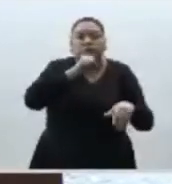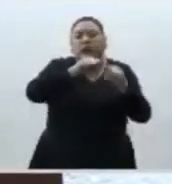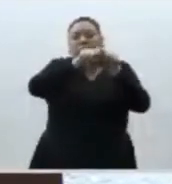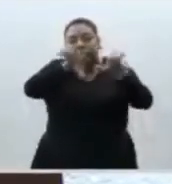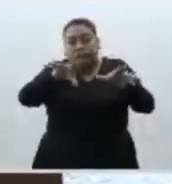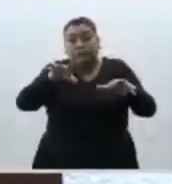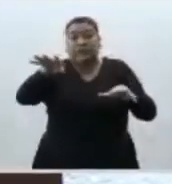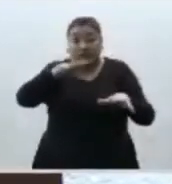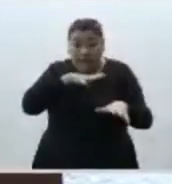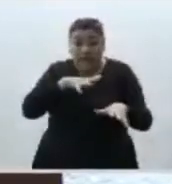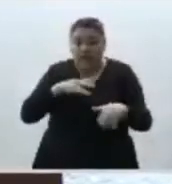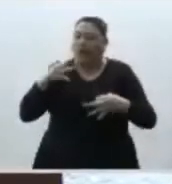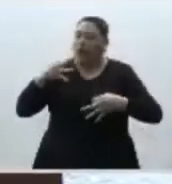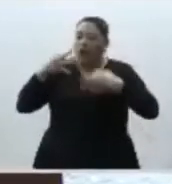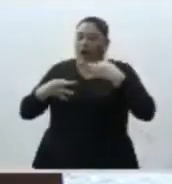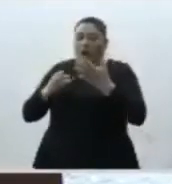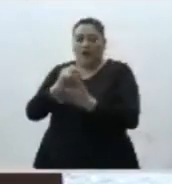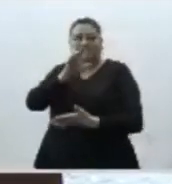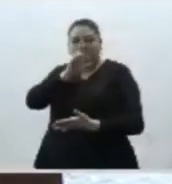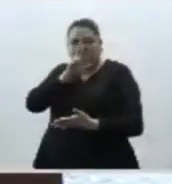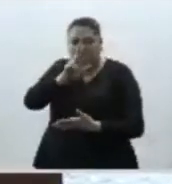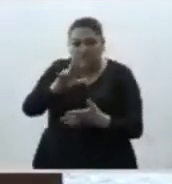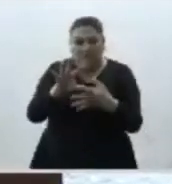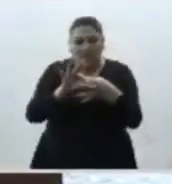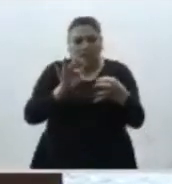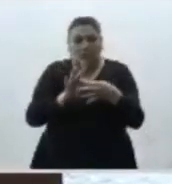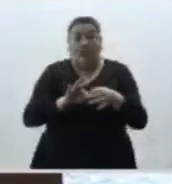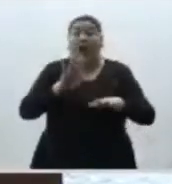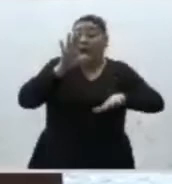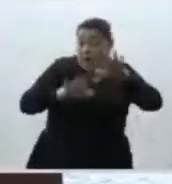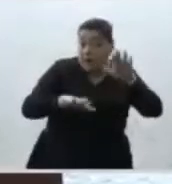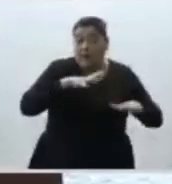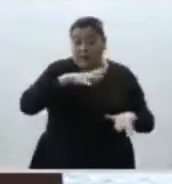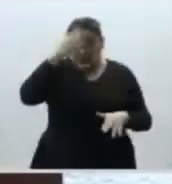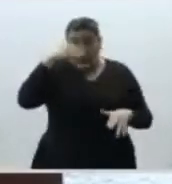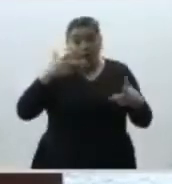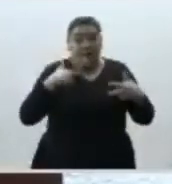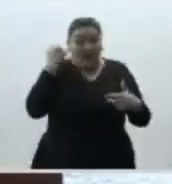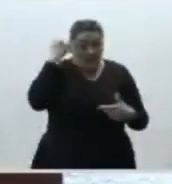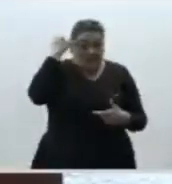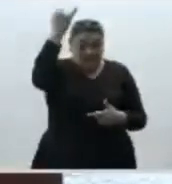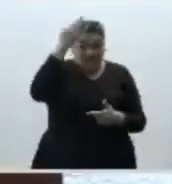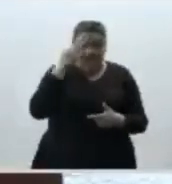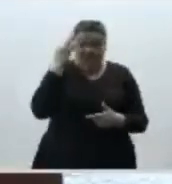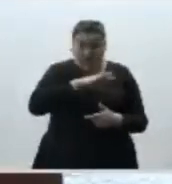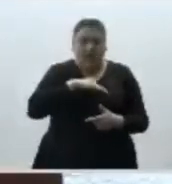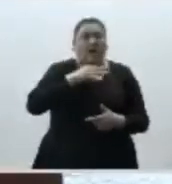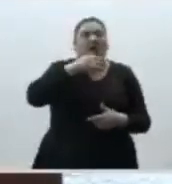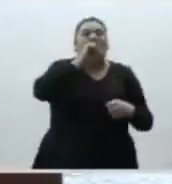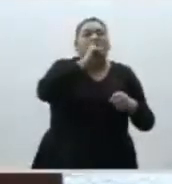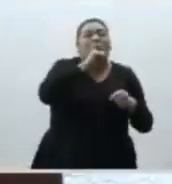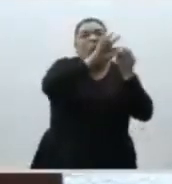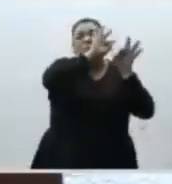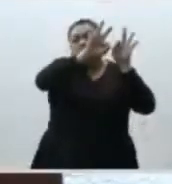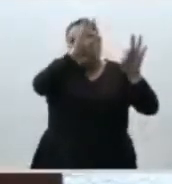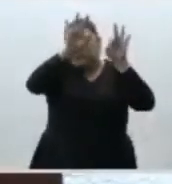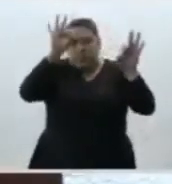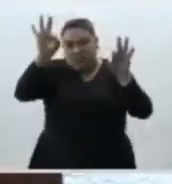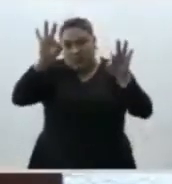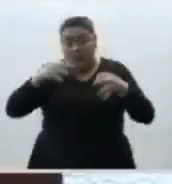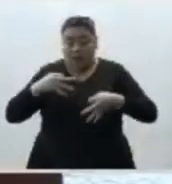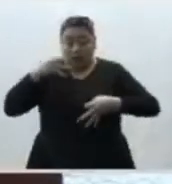y que usualmente tienen como fin posicionar una idea incorrecta de la opinión pública para influir en esta. La Sala Superior